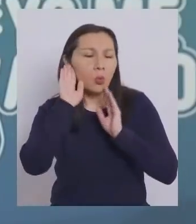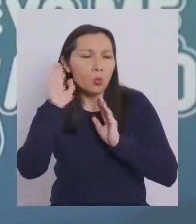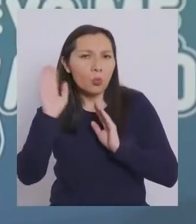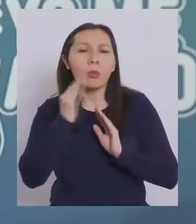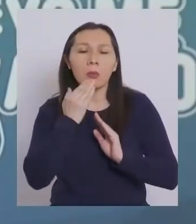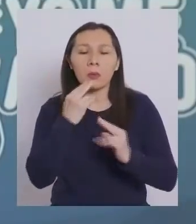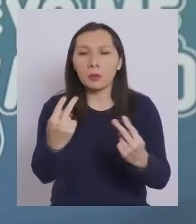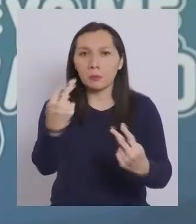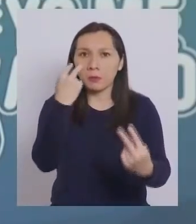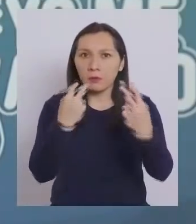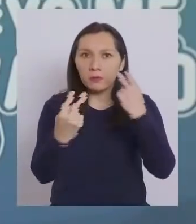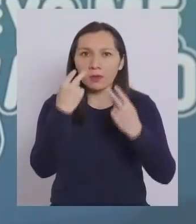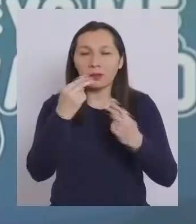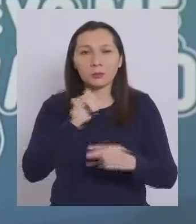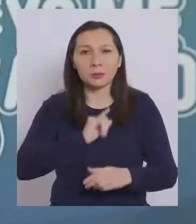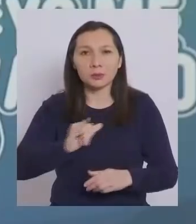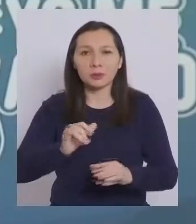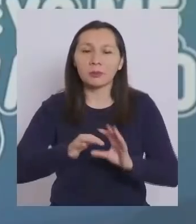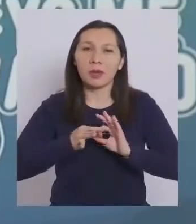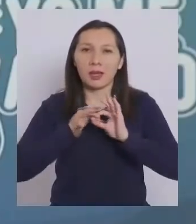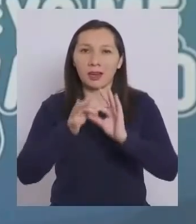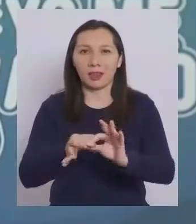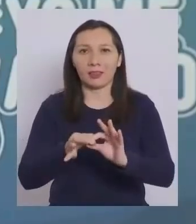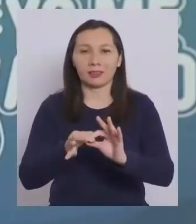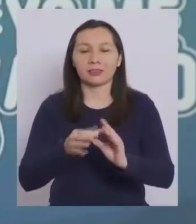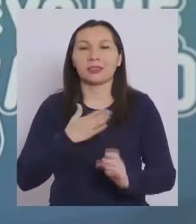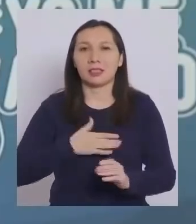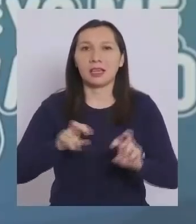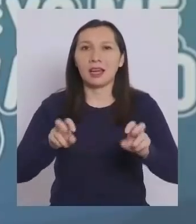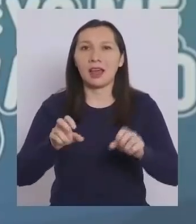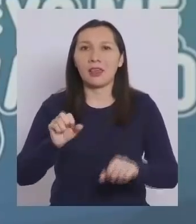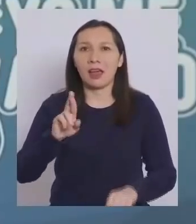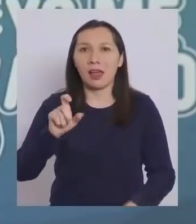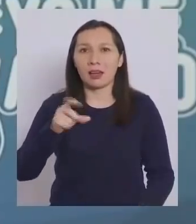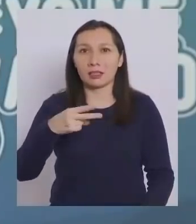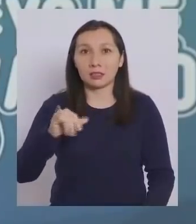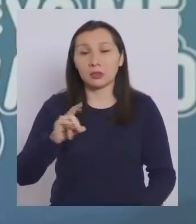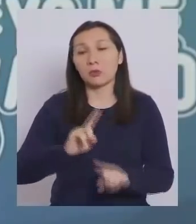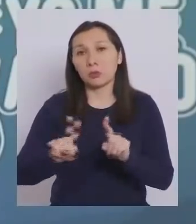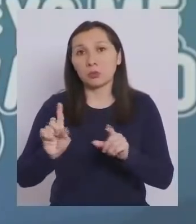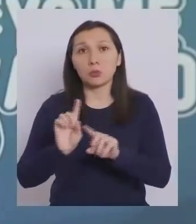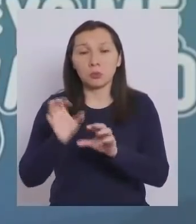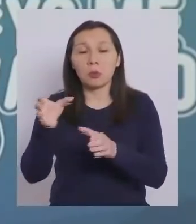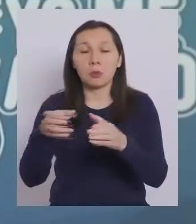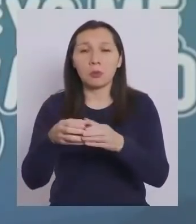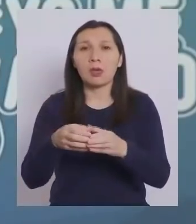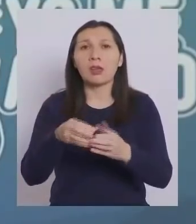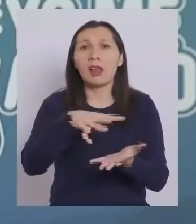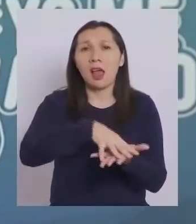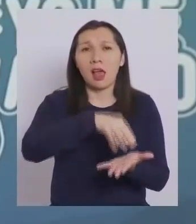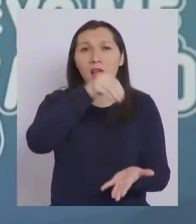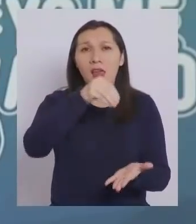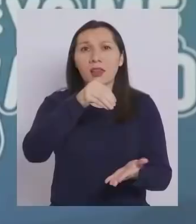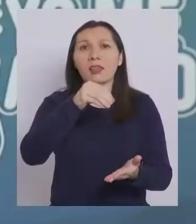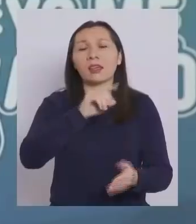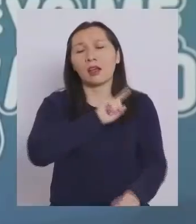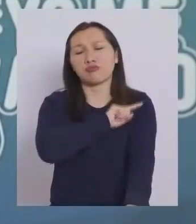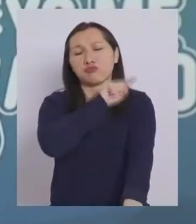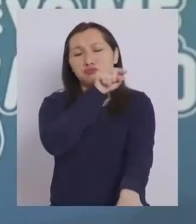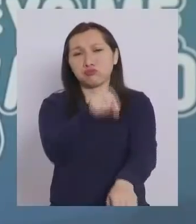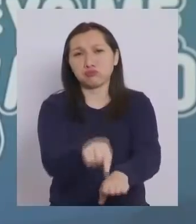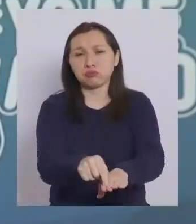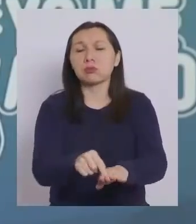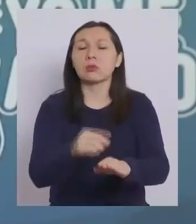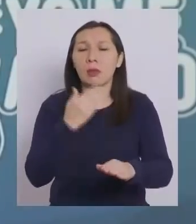viendo. Como siempre, quiero agradecer a Radio Archie y No Archie, desde Arica, Tierra del Fuego, a los